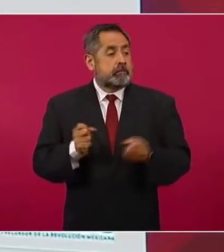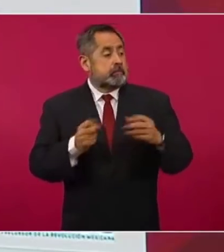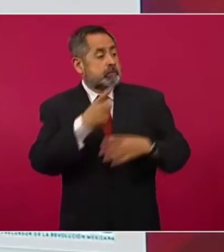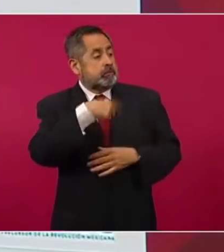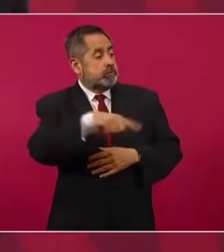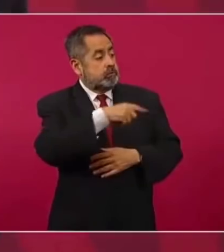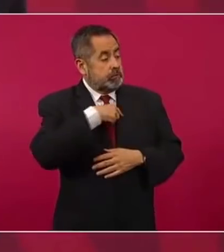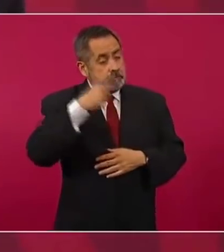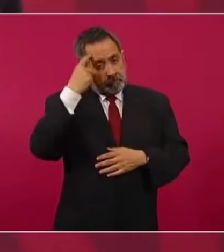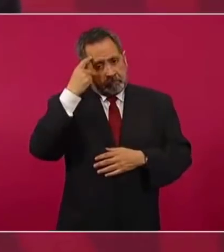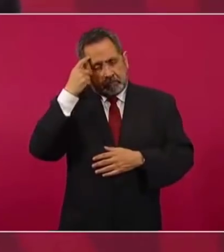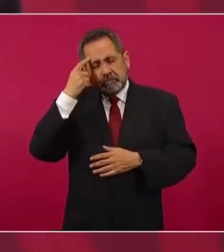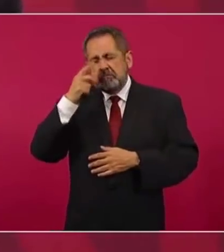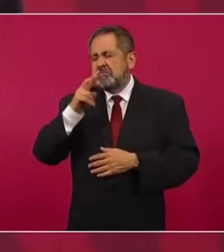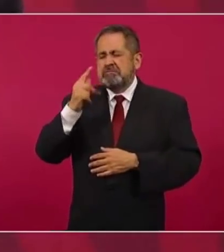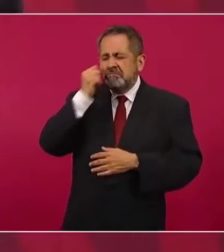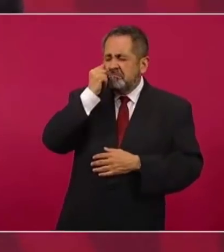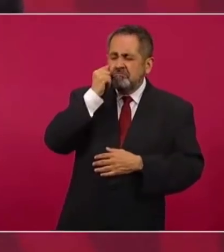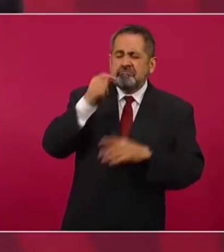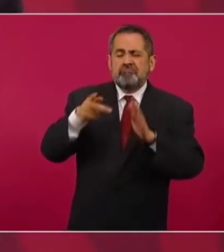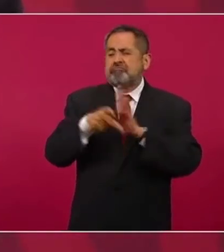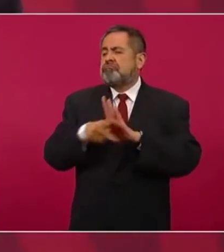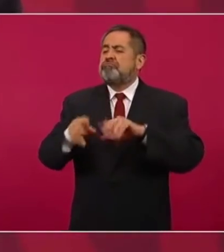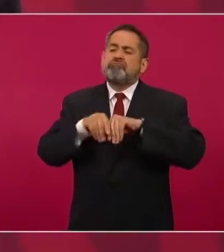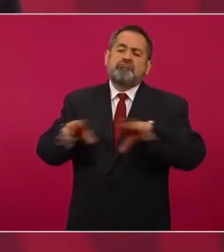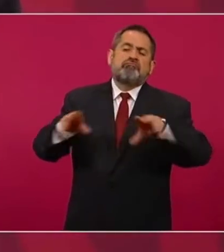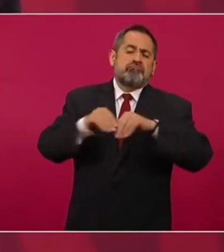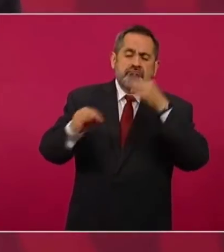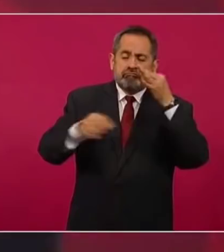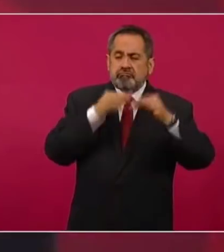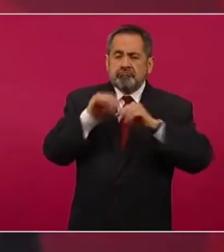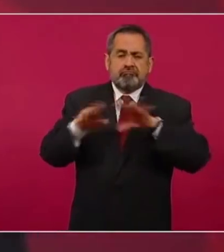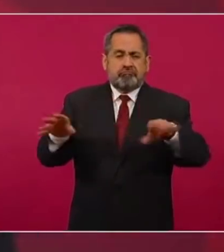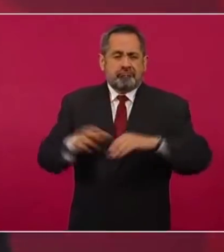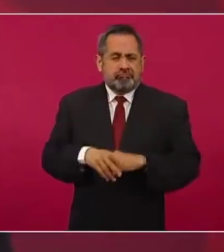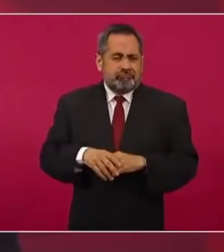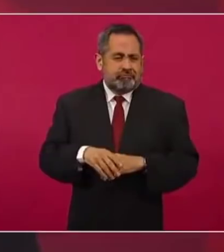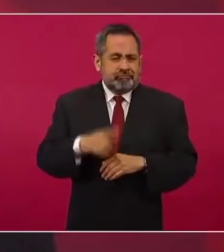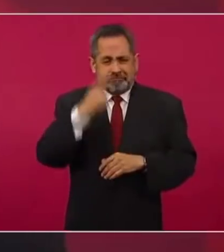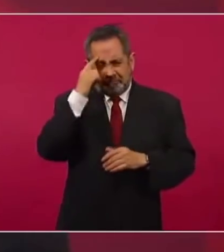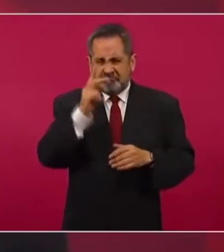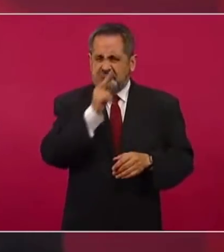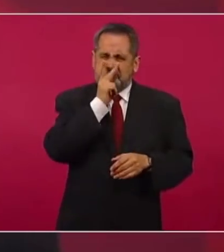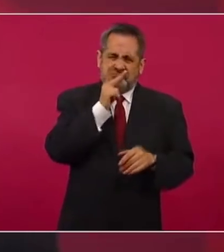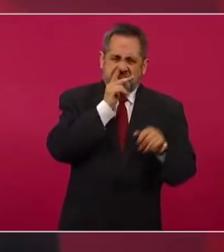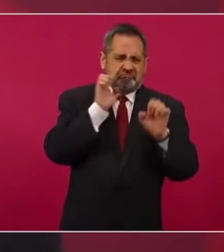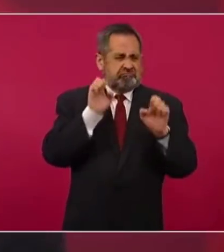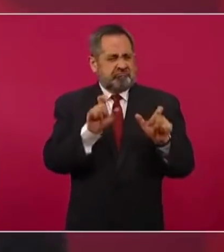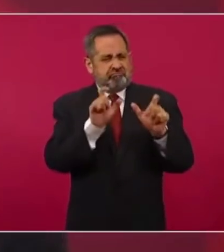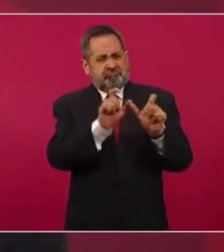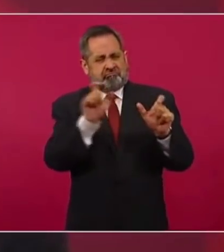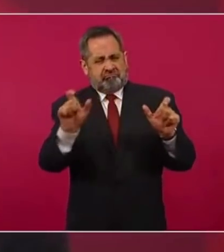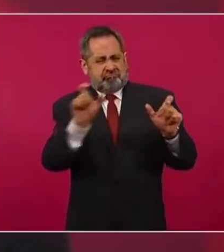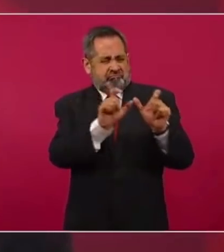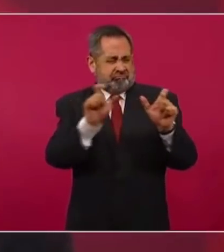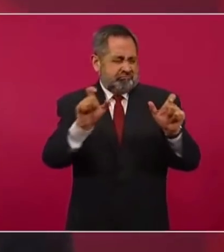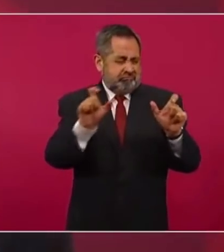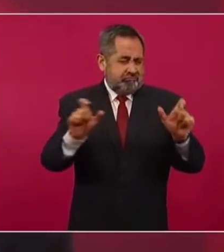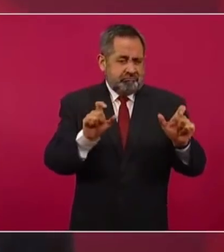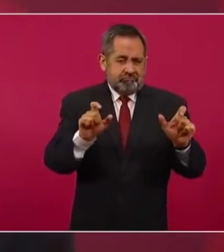profesionistas o profesionales que entre más términos técnicos,